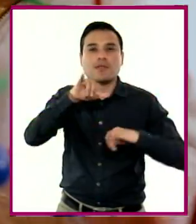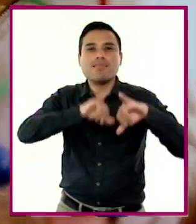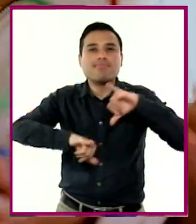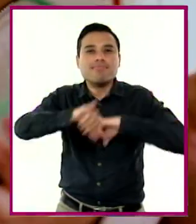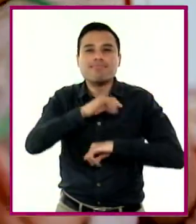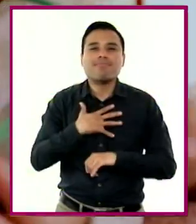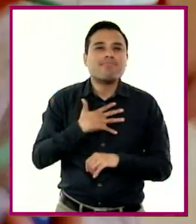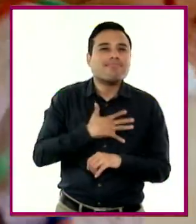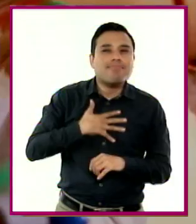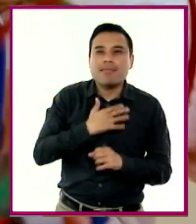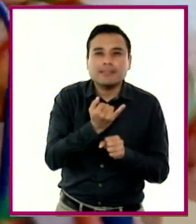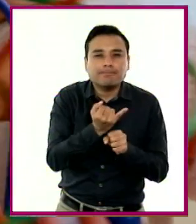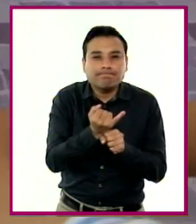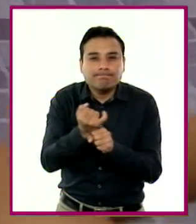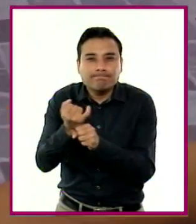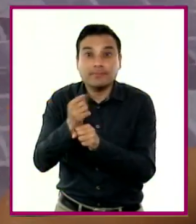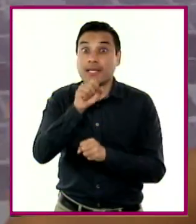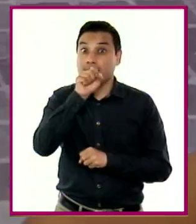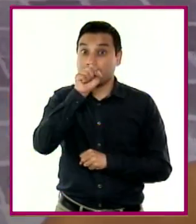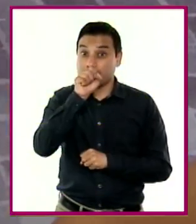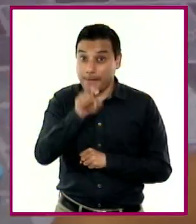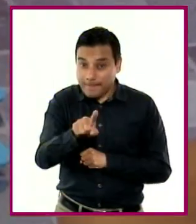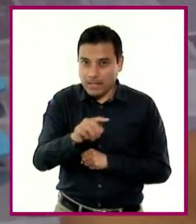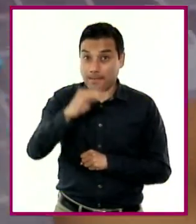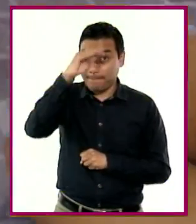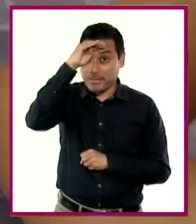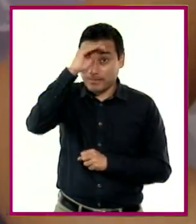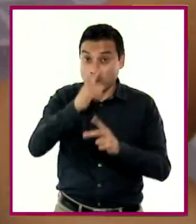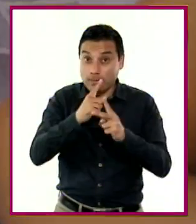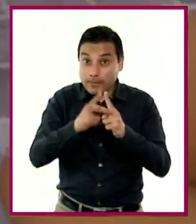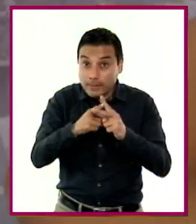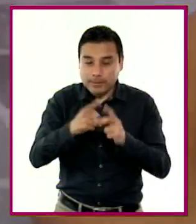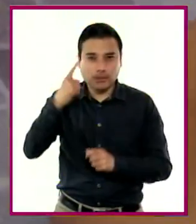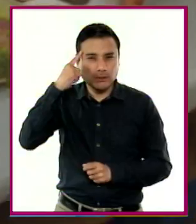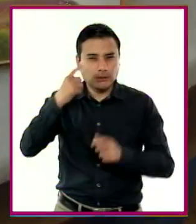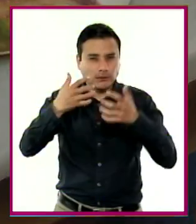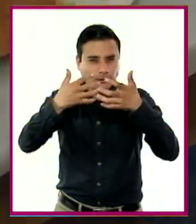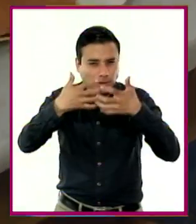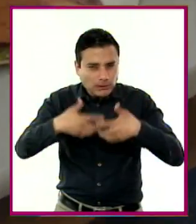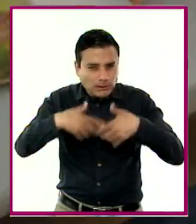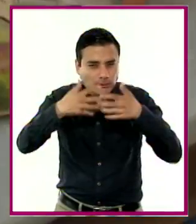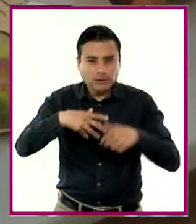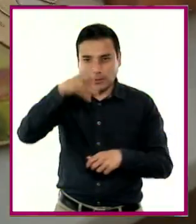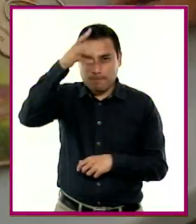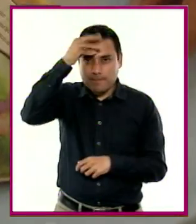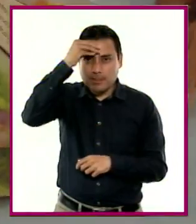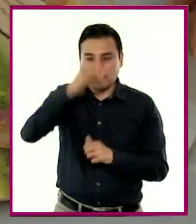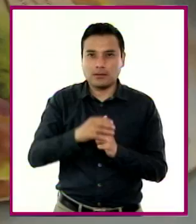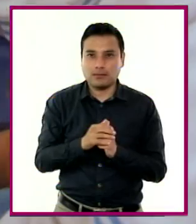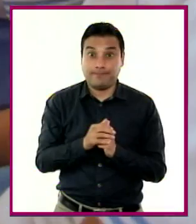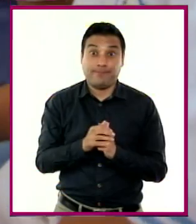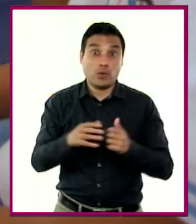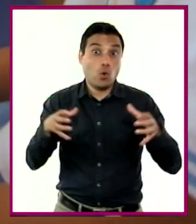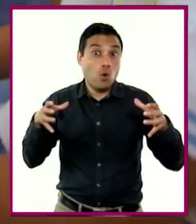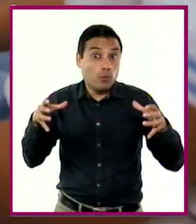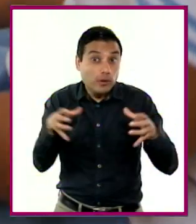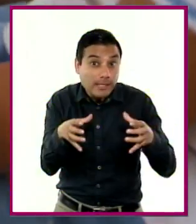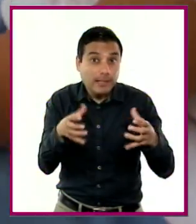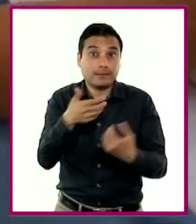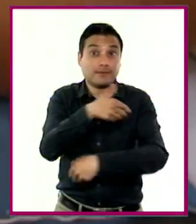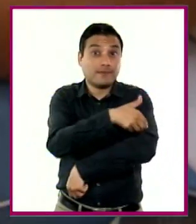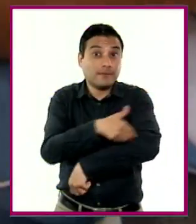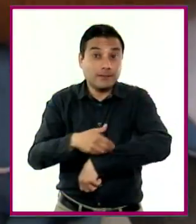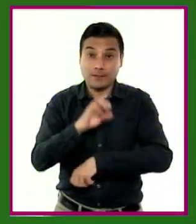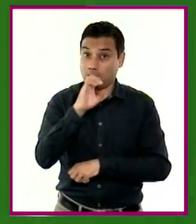usen el razonamiento matemático para analizar y resolver situaciones o retos en su hogar, escuela y